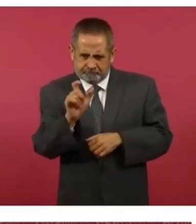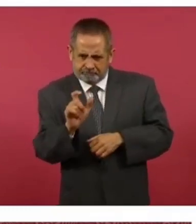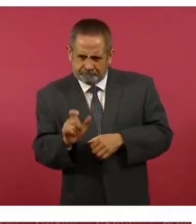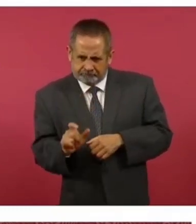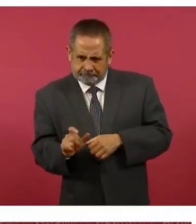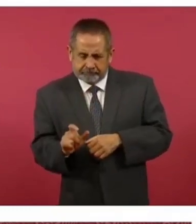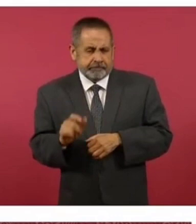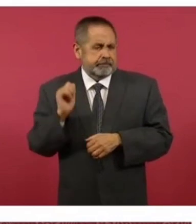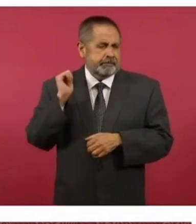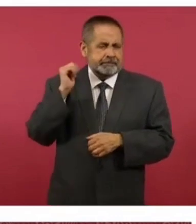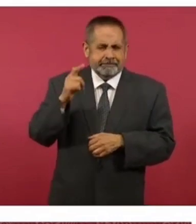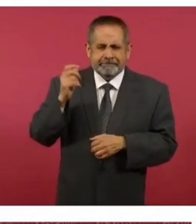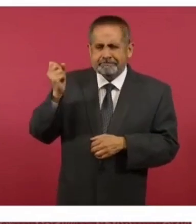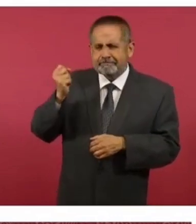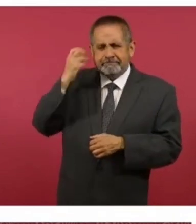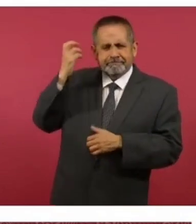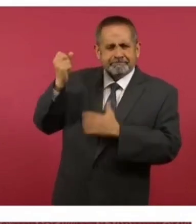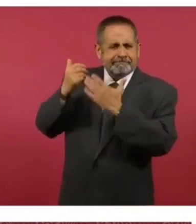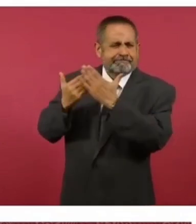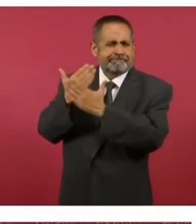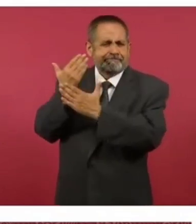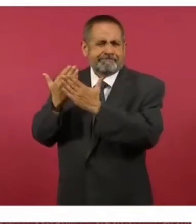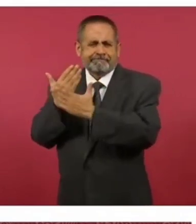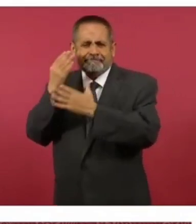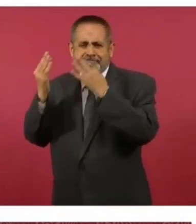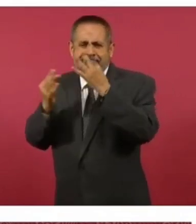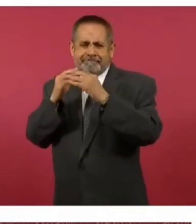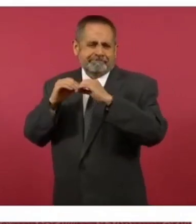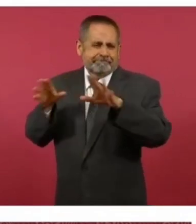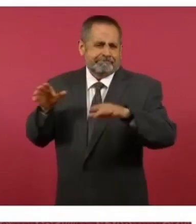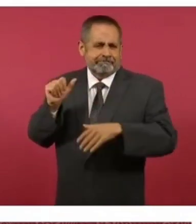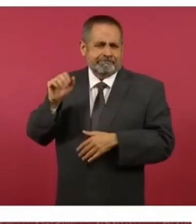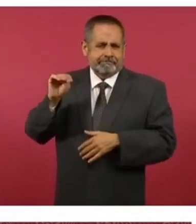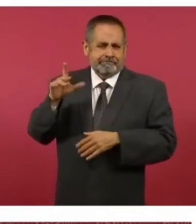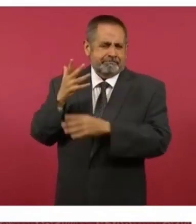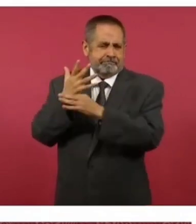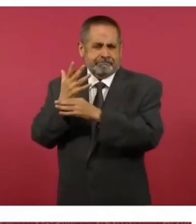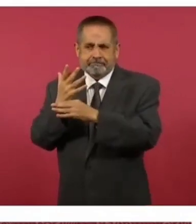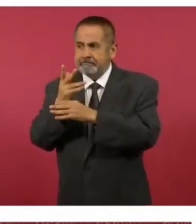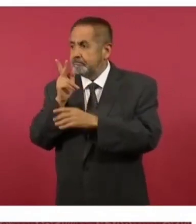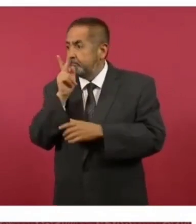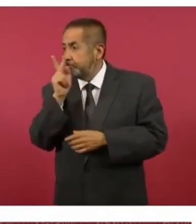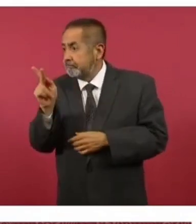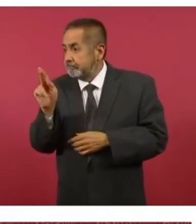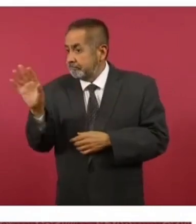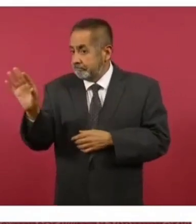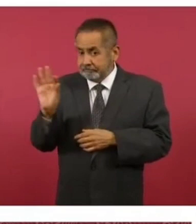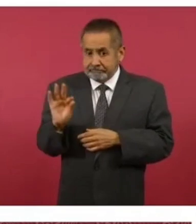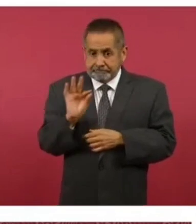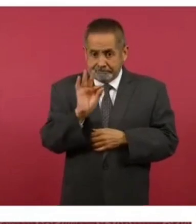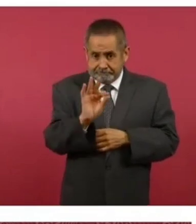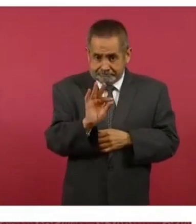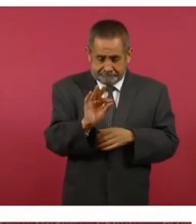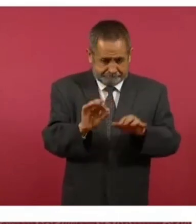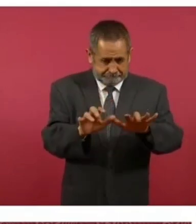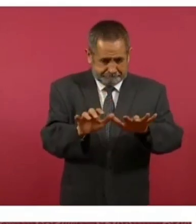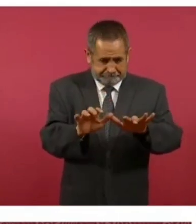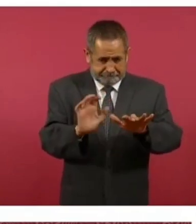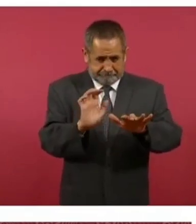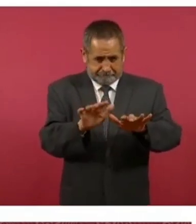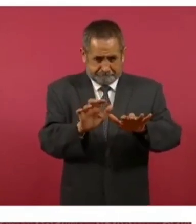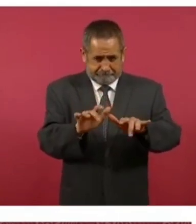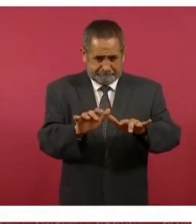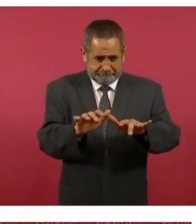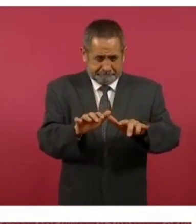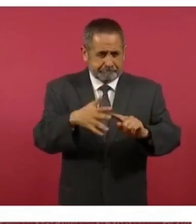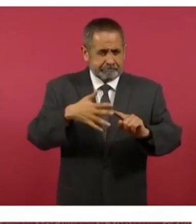alguna de las conferencias de prensa del presidente López Obrador. El motor de búsqueda, valga